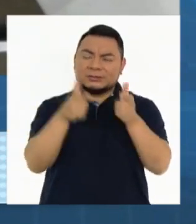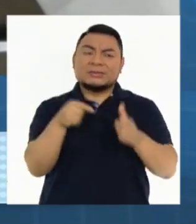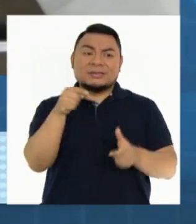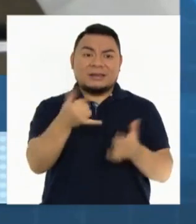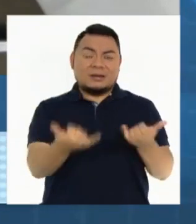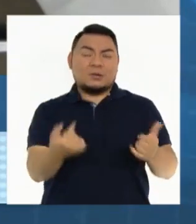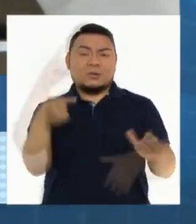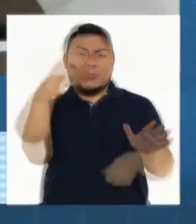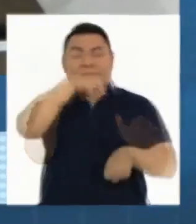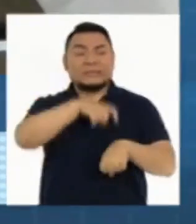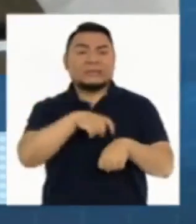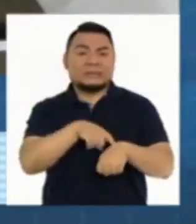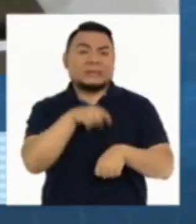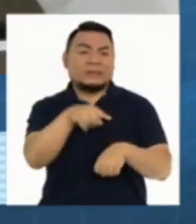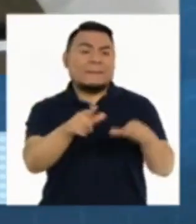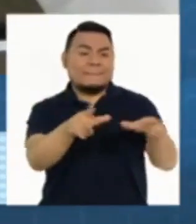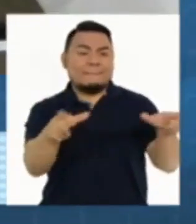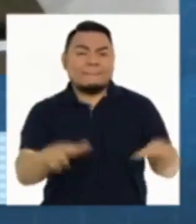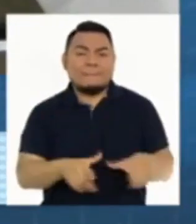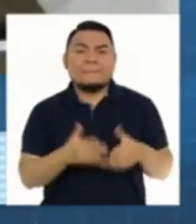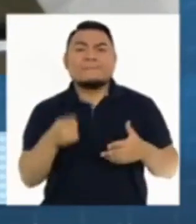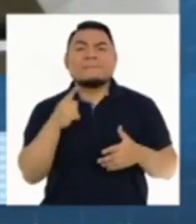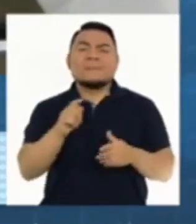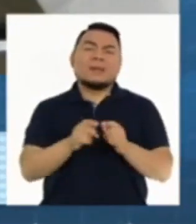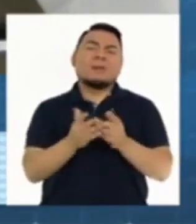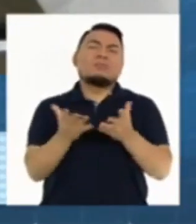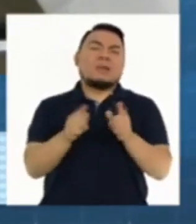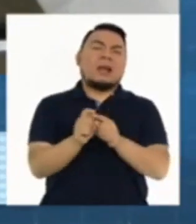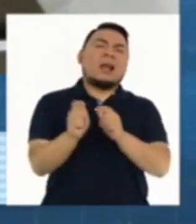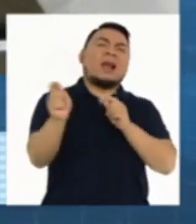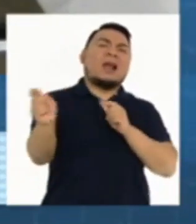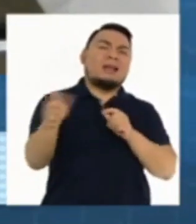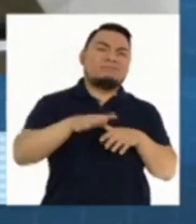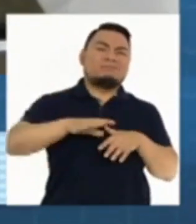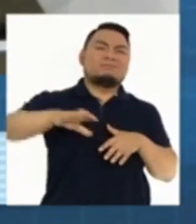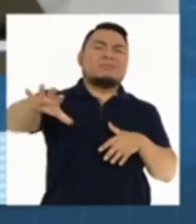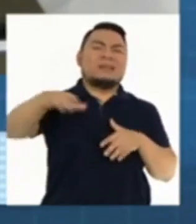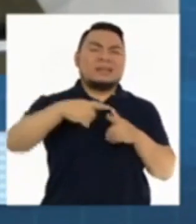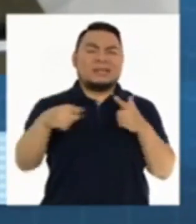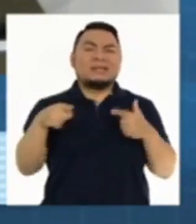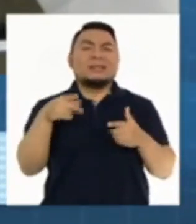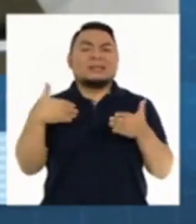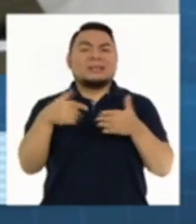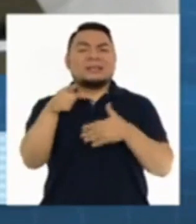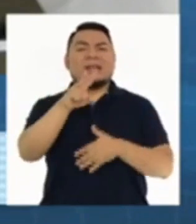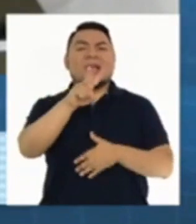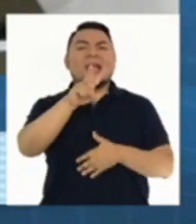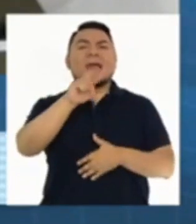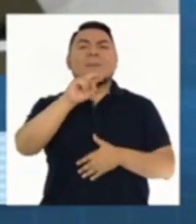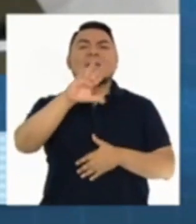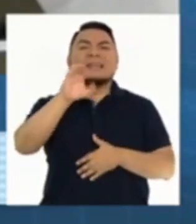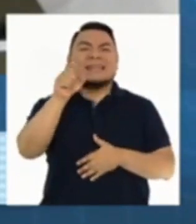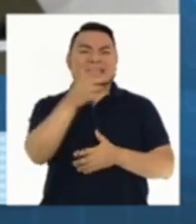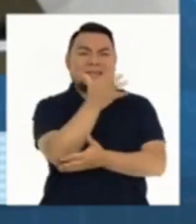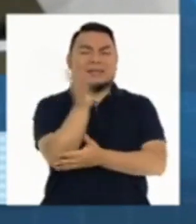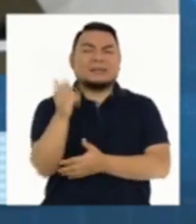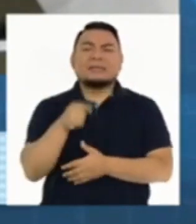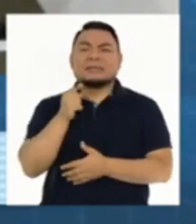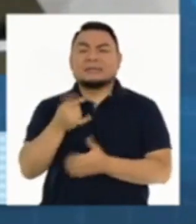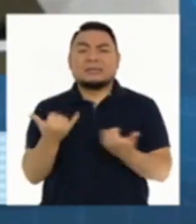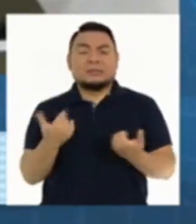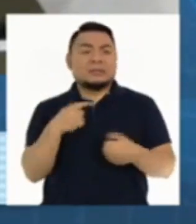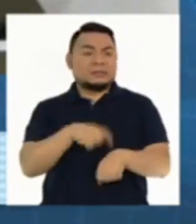ha ocurrido en el distrito Vizcatán de Lene, básicamente en San Miguel. El BRAEM es una situación en la cual también